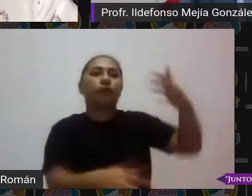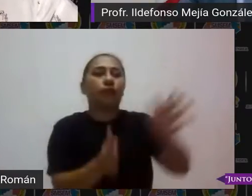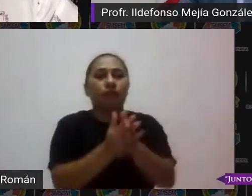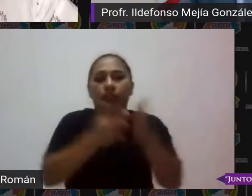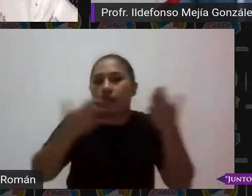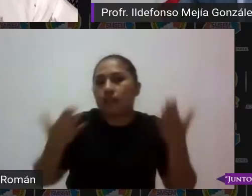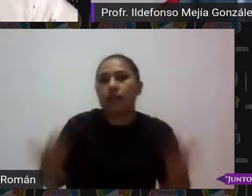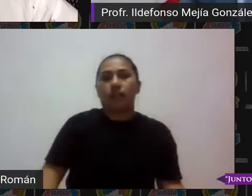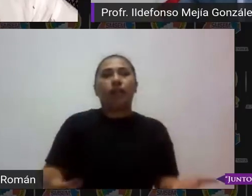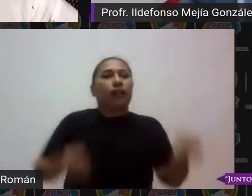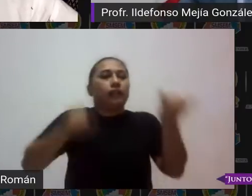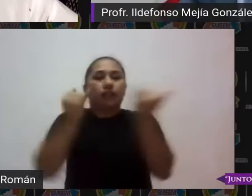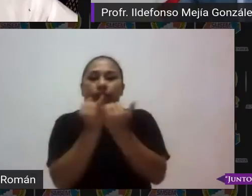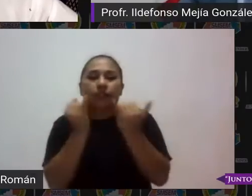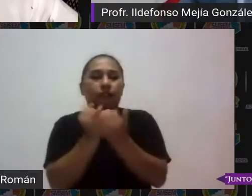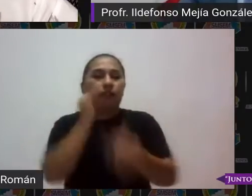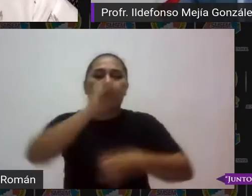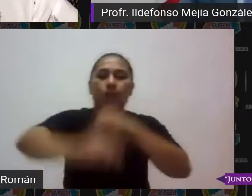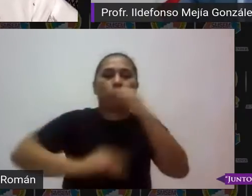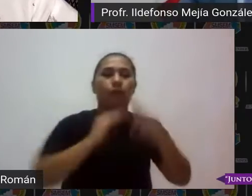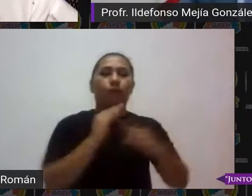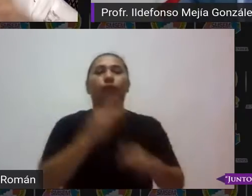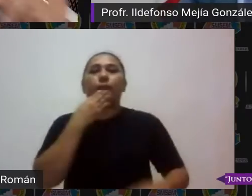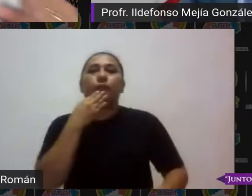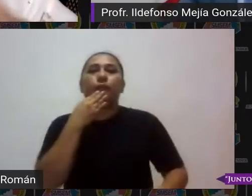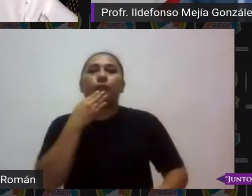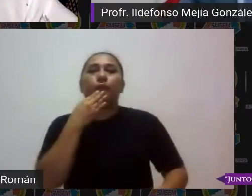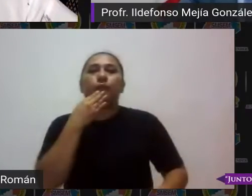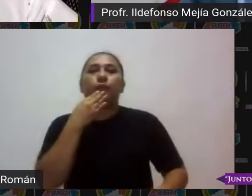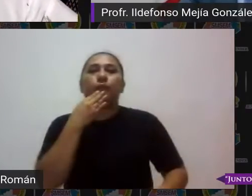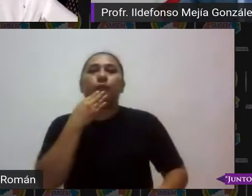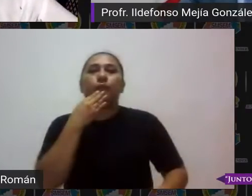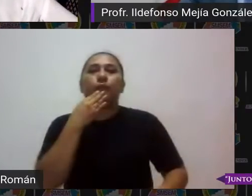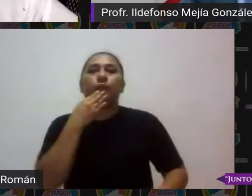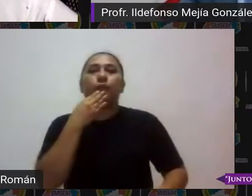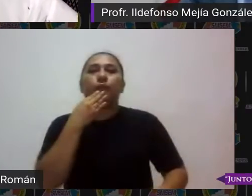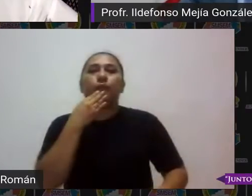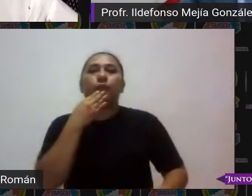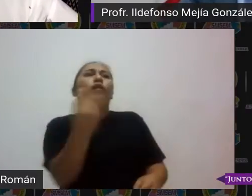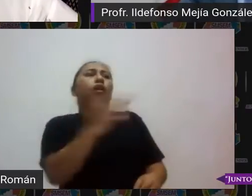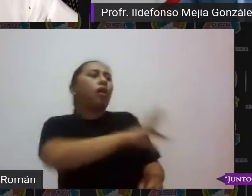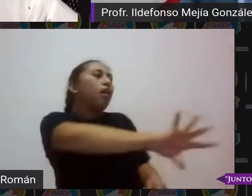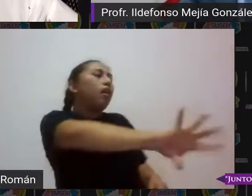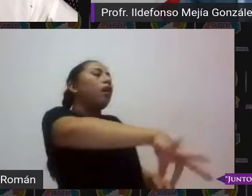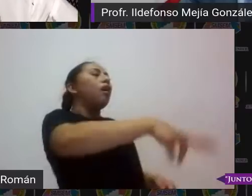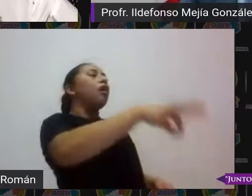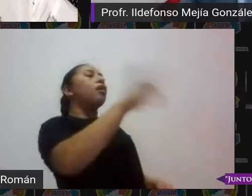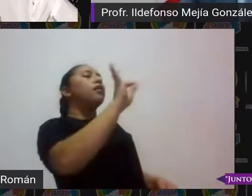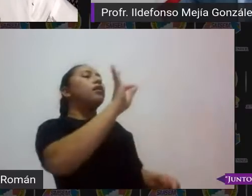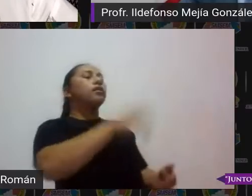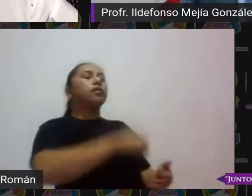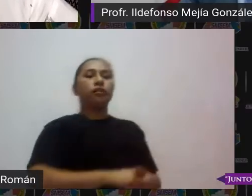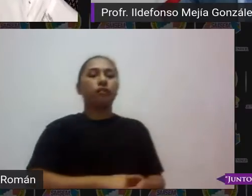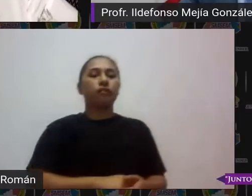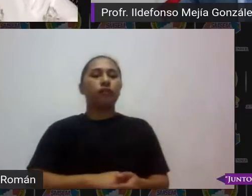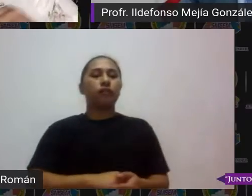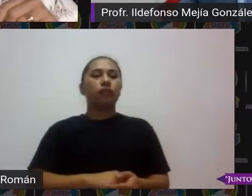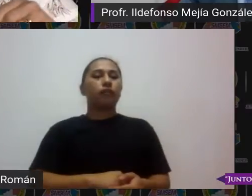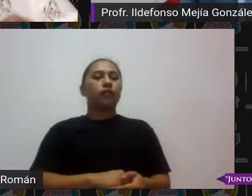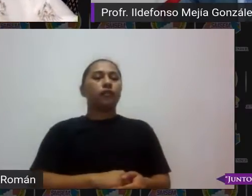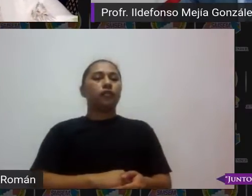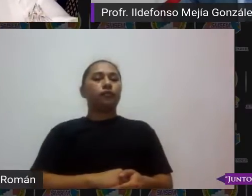instrumento es el mismo para todos ahora bien qué vas a encontrar en los resultados porque aquí el asunto es de resultados vas a encontrar